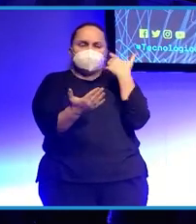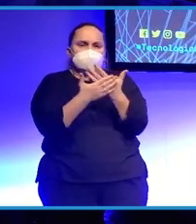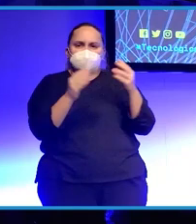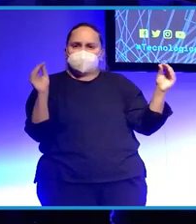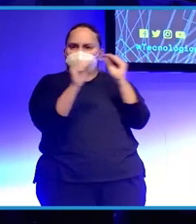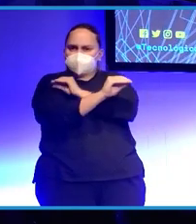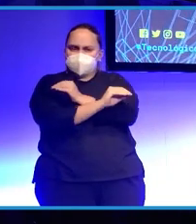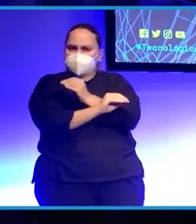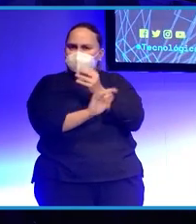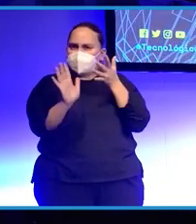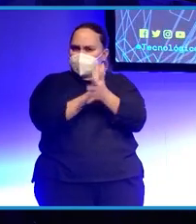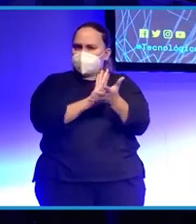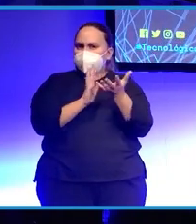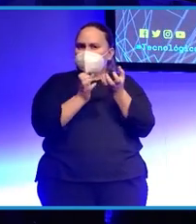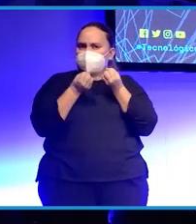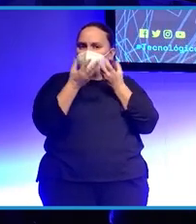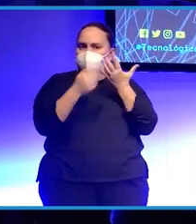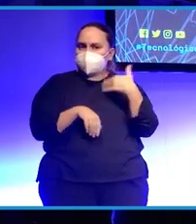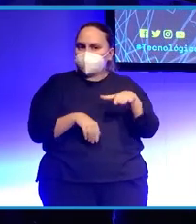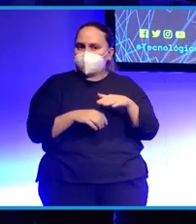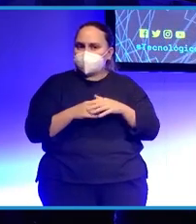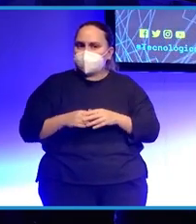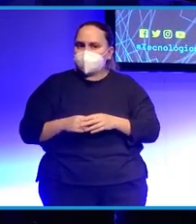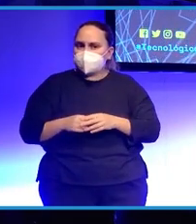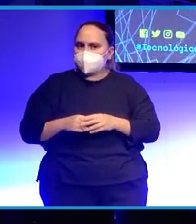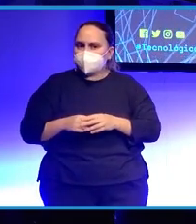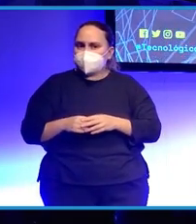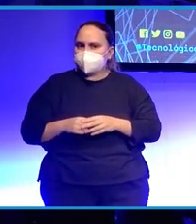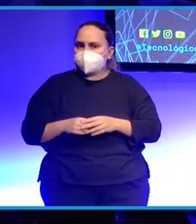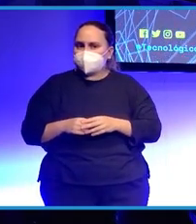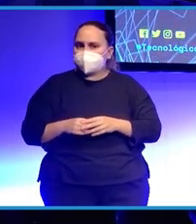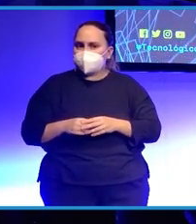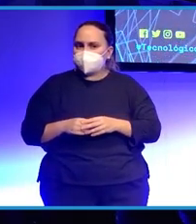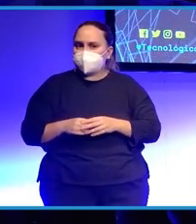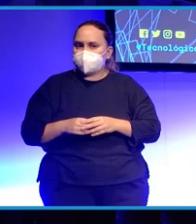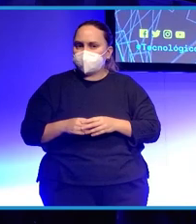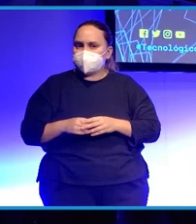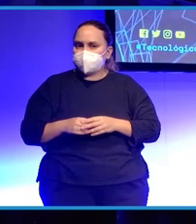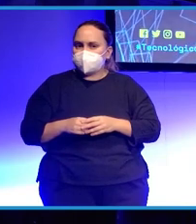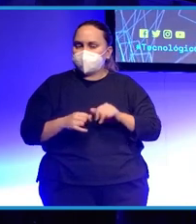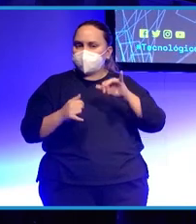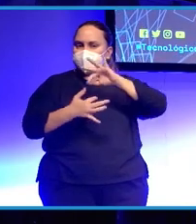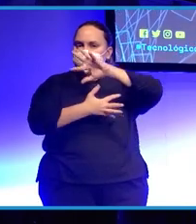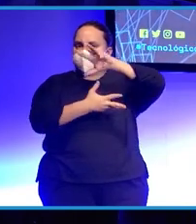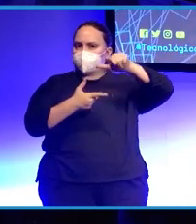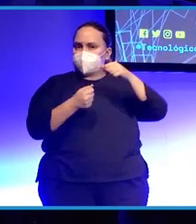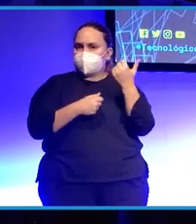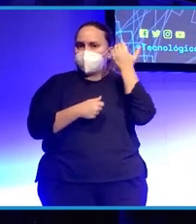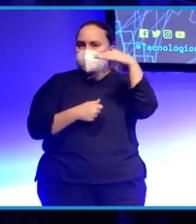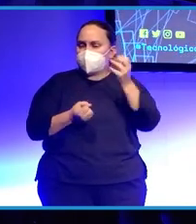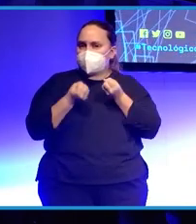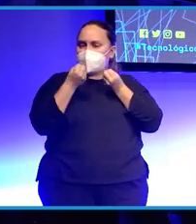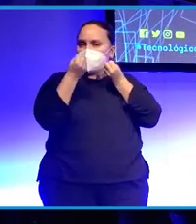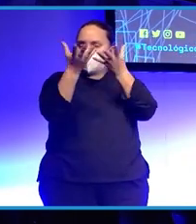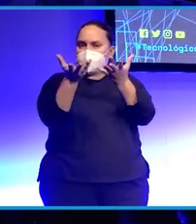simplemente le dio el ok y por eso se sacaron una serie de noticias entonces, eso nos puede al final infectar de las noticias que no son las correctas.